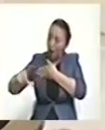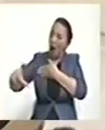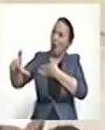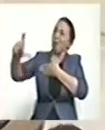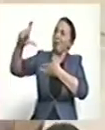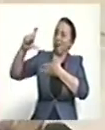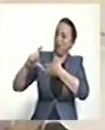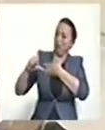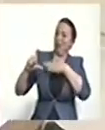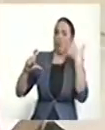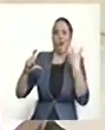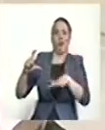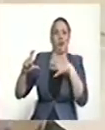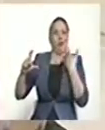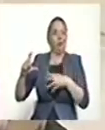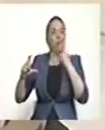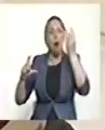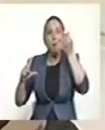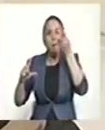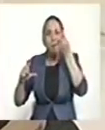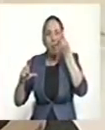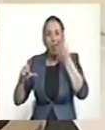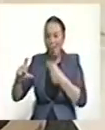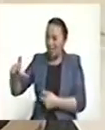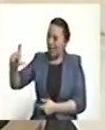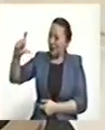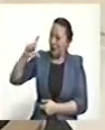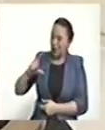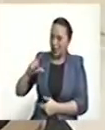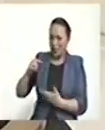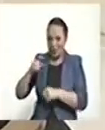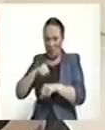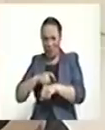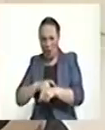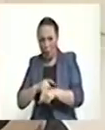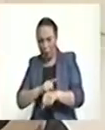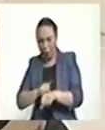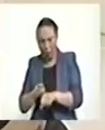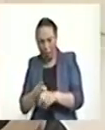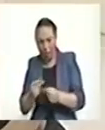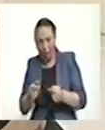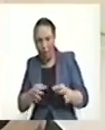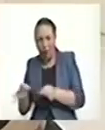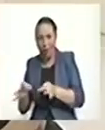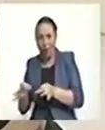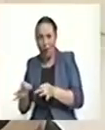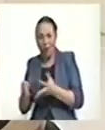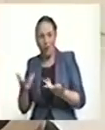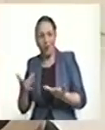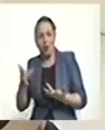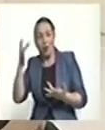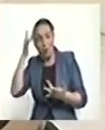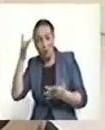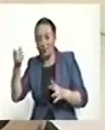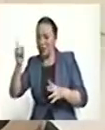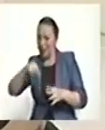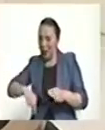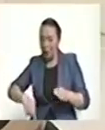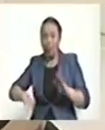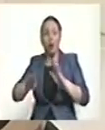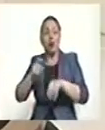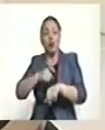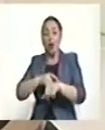magistrado. ¿No es acaso esto temporal? Por supuesto que aquí han también abierto la puerta para que la